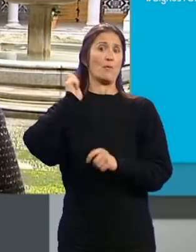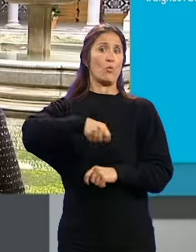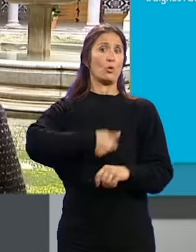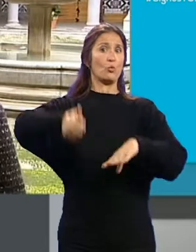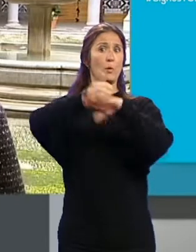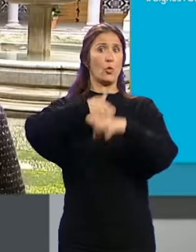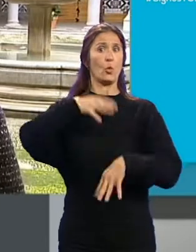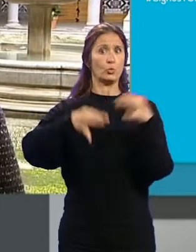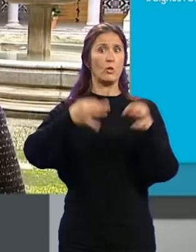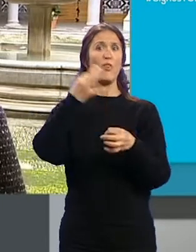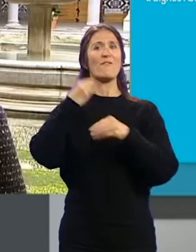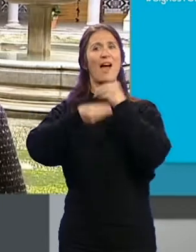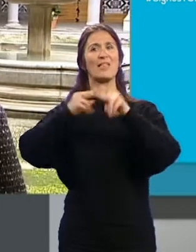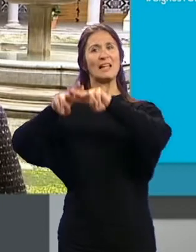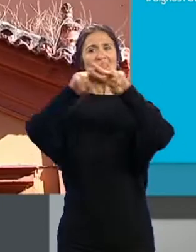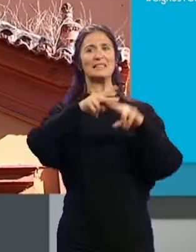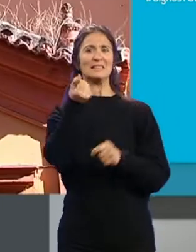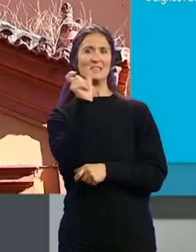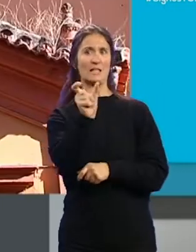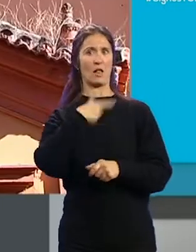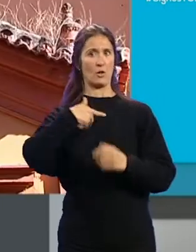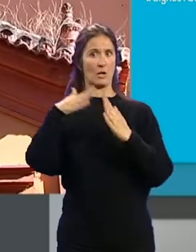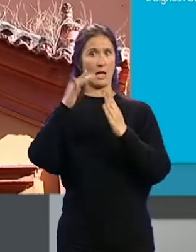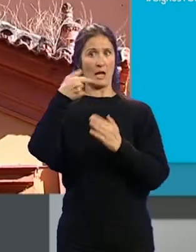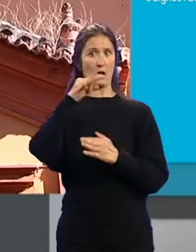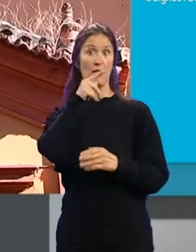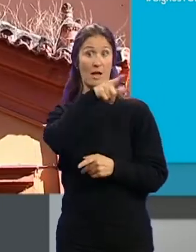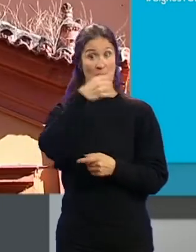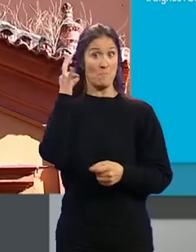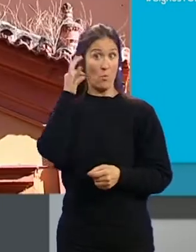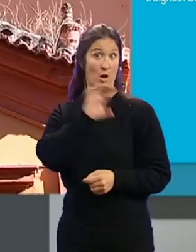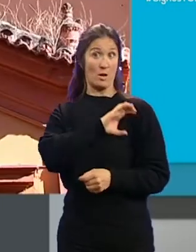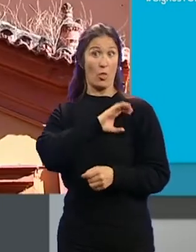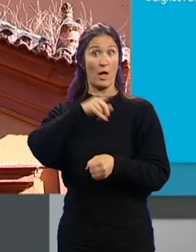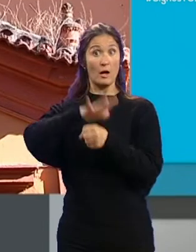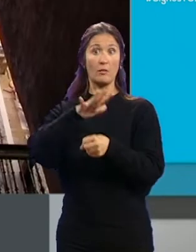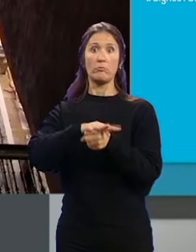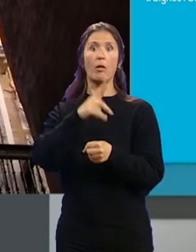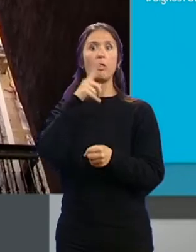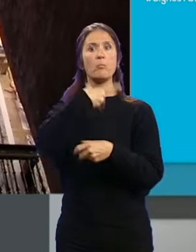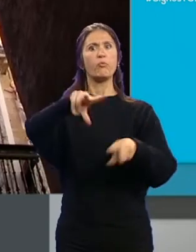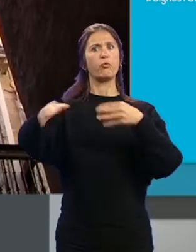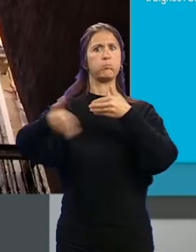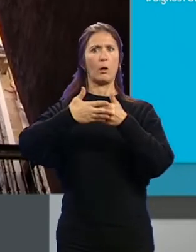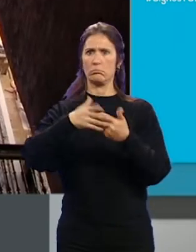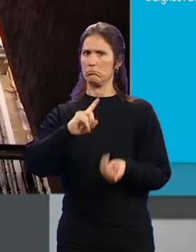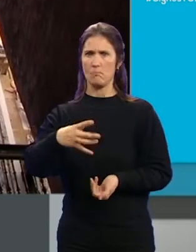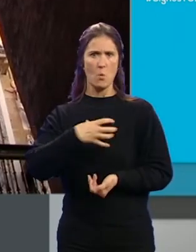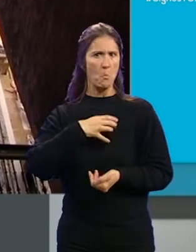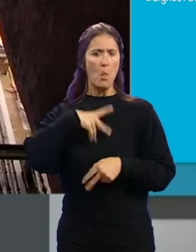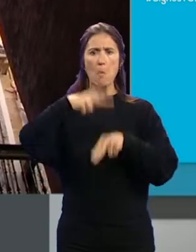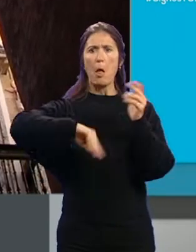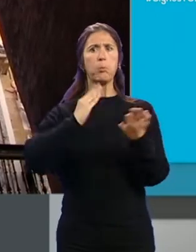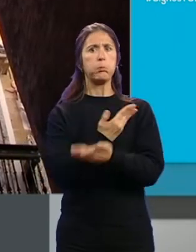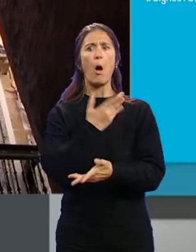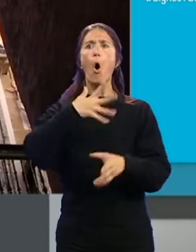que tenía que hacer la tasación de Casa Ágreda. Gutiérrez ha insistido que la causa no puede darse por finalizada, ni por plazo, ni por